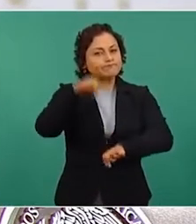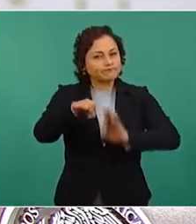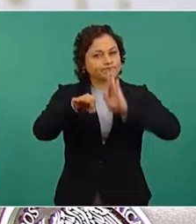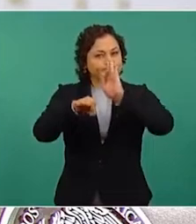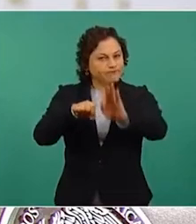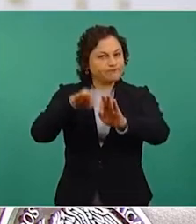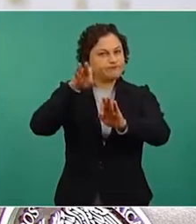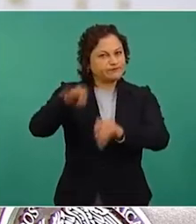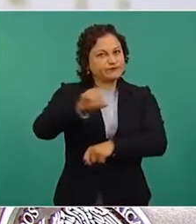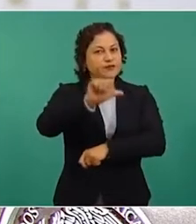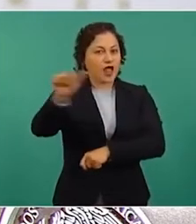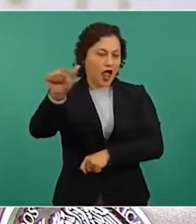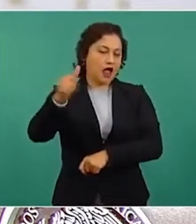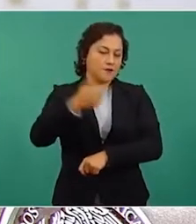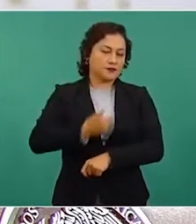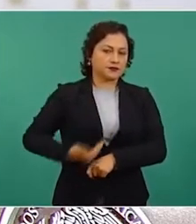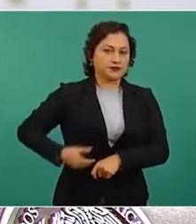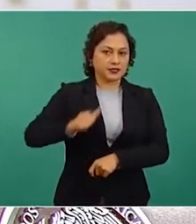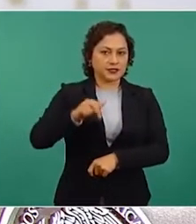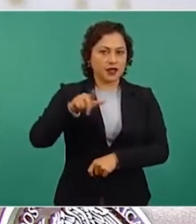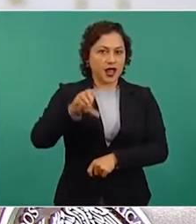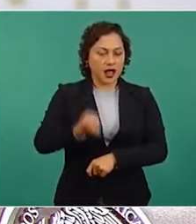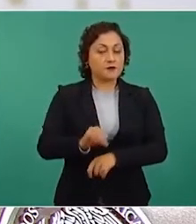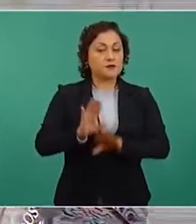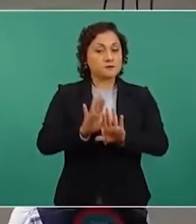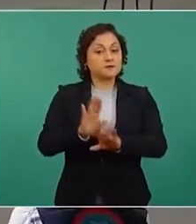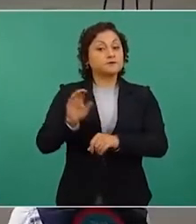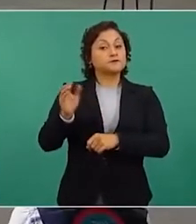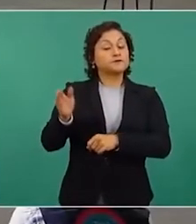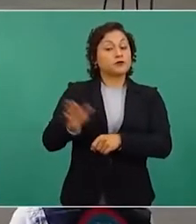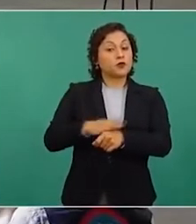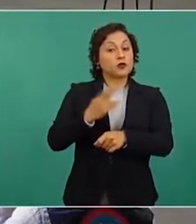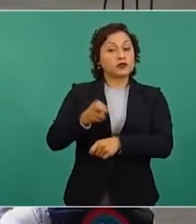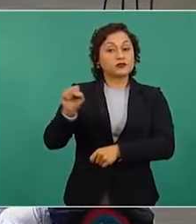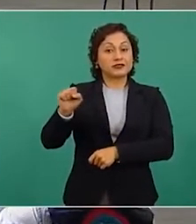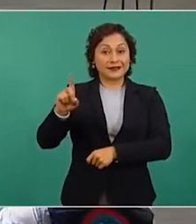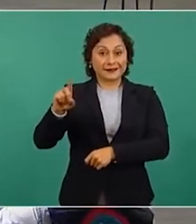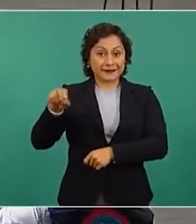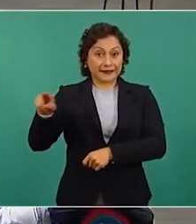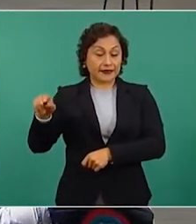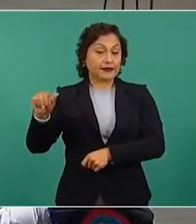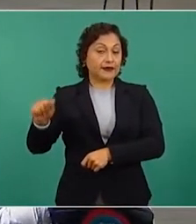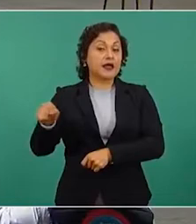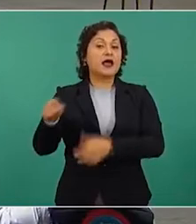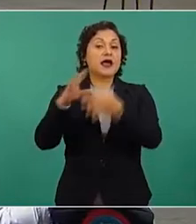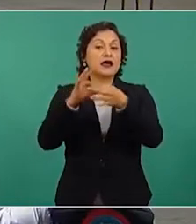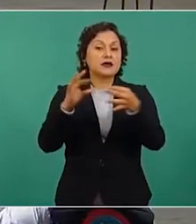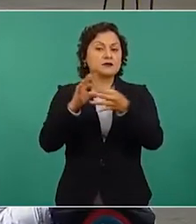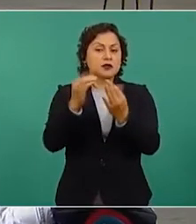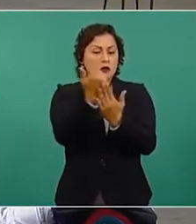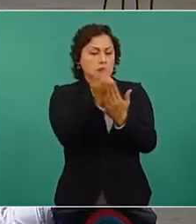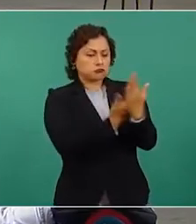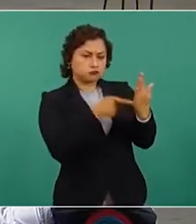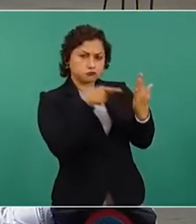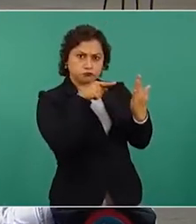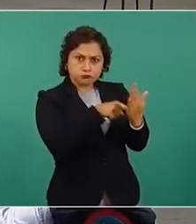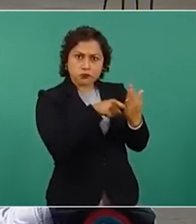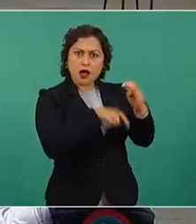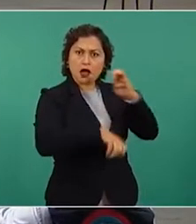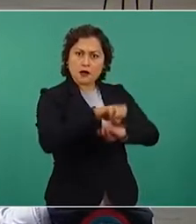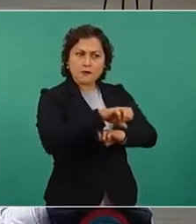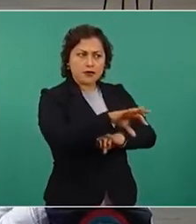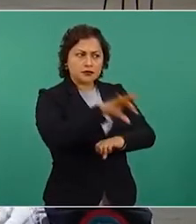López Obrador. Sedena señala que a las empresas que contrata están autorizadas en la lista nacional de proveedores,